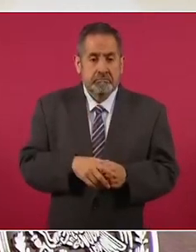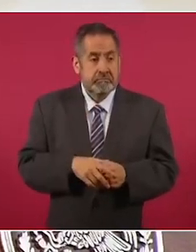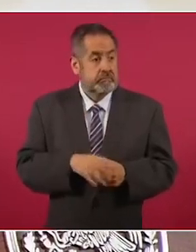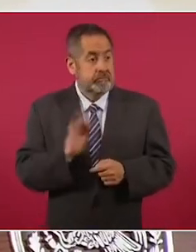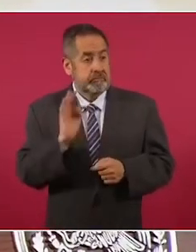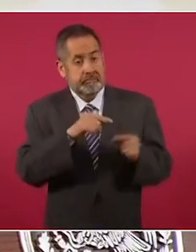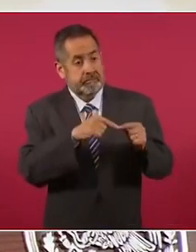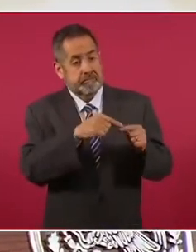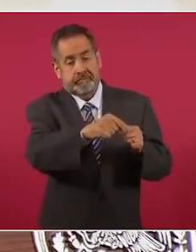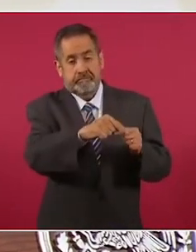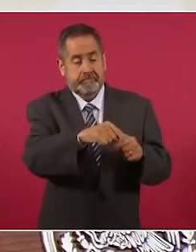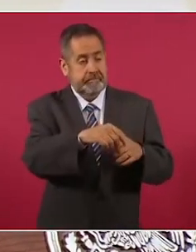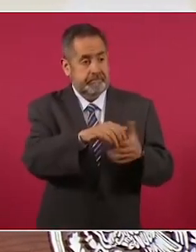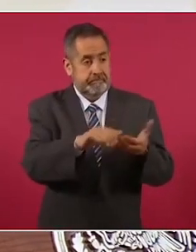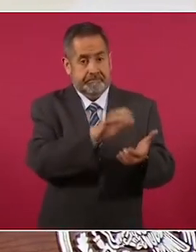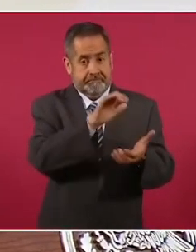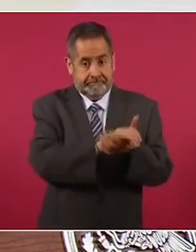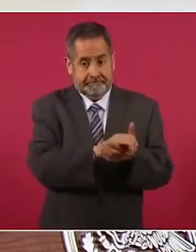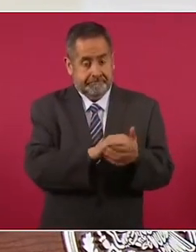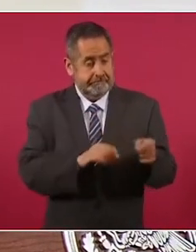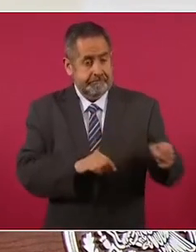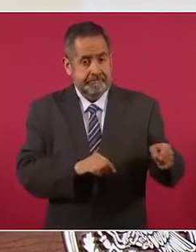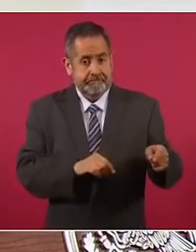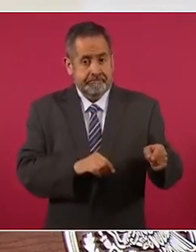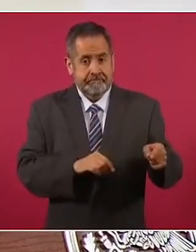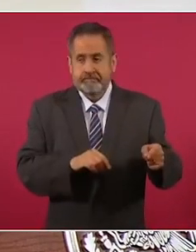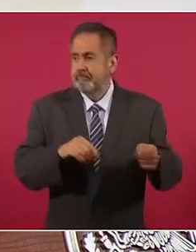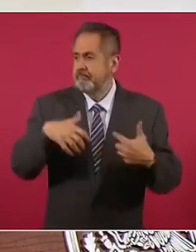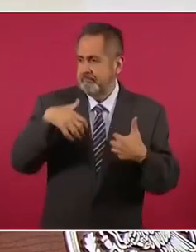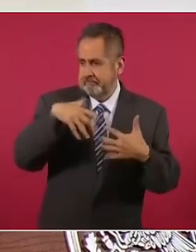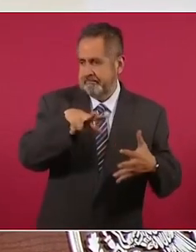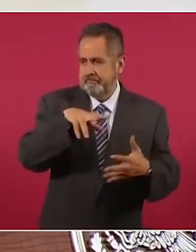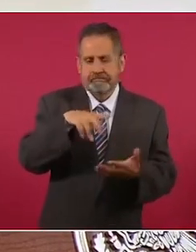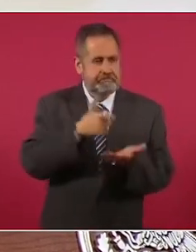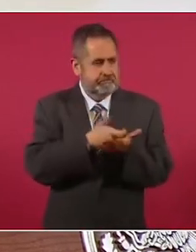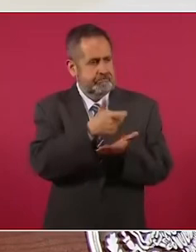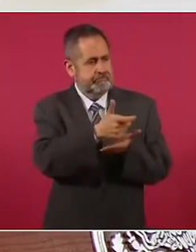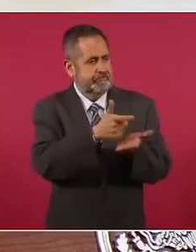se le dé una compensación.